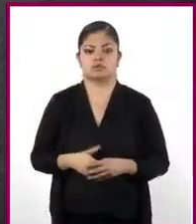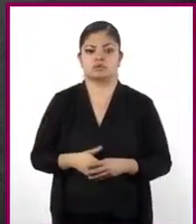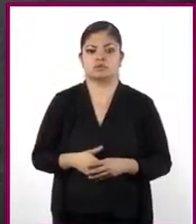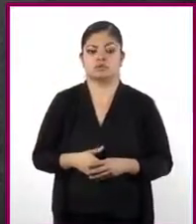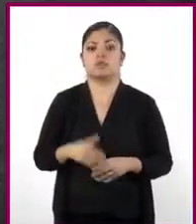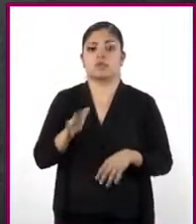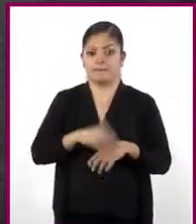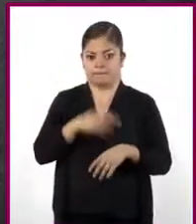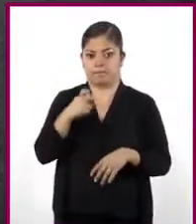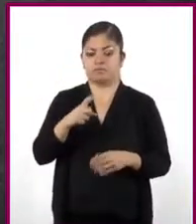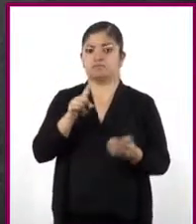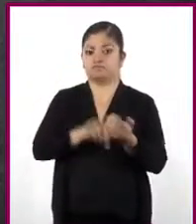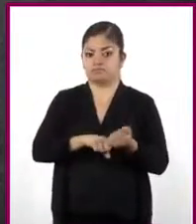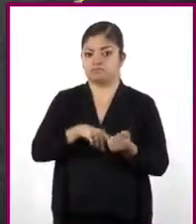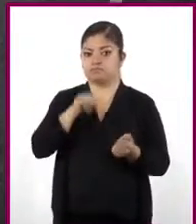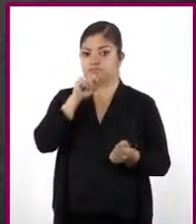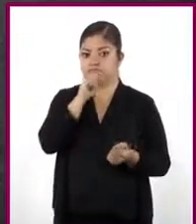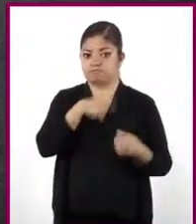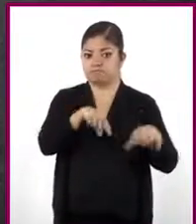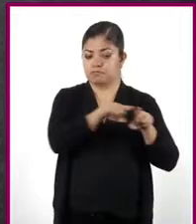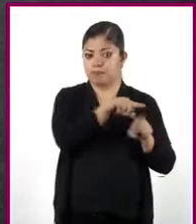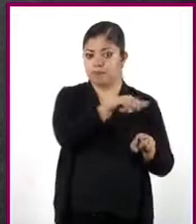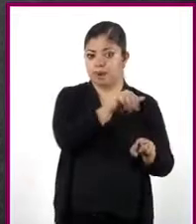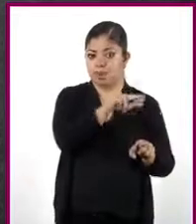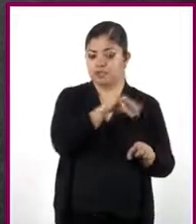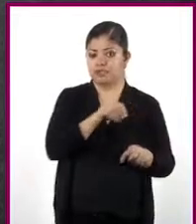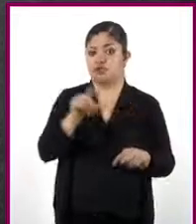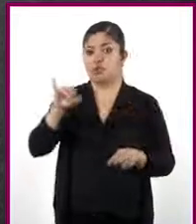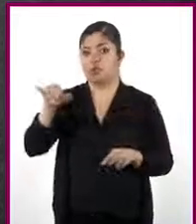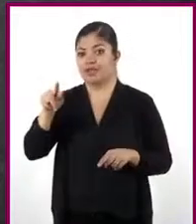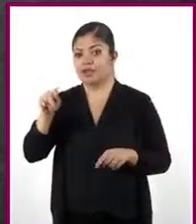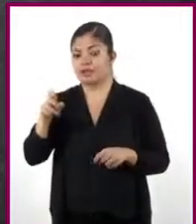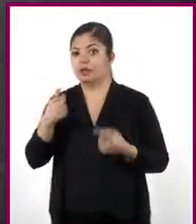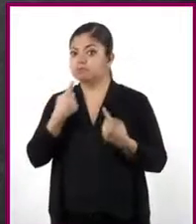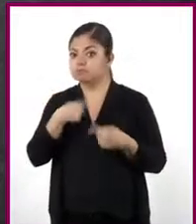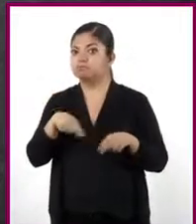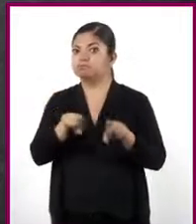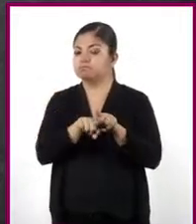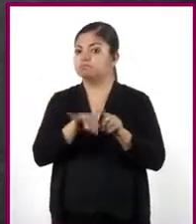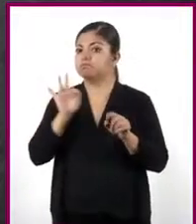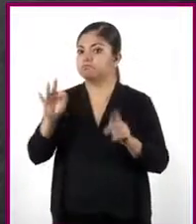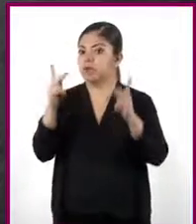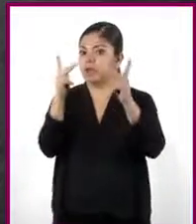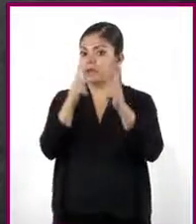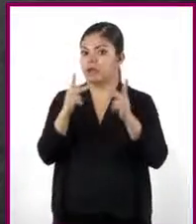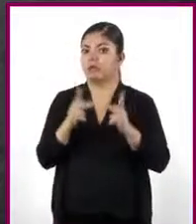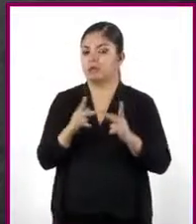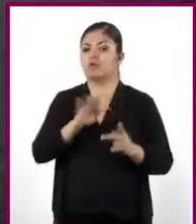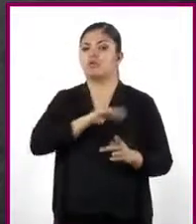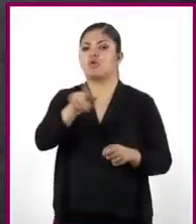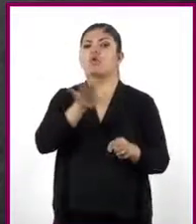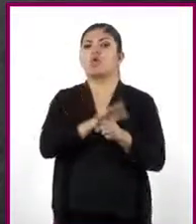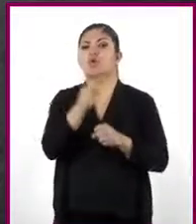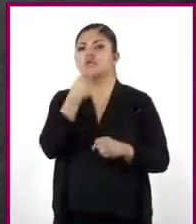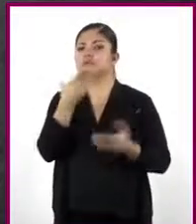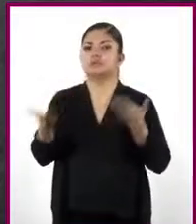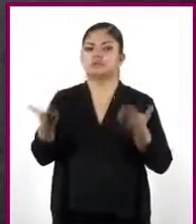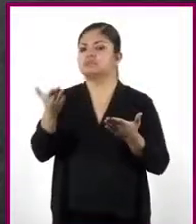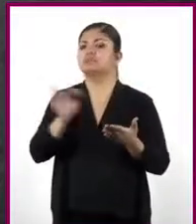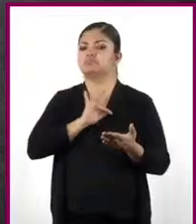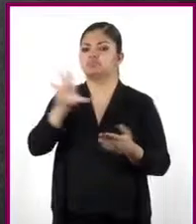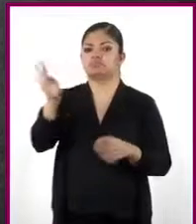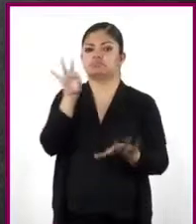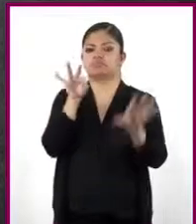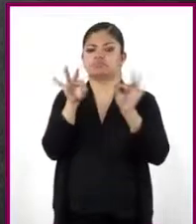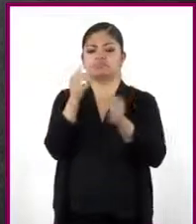Entonces, las expresiones que Mauricio y Julieta encontraron son equivalentes y se puede utilizar cualquiera de ellas para calcular el